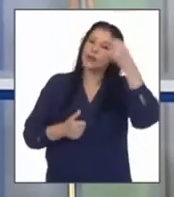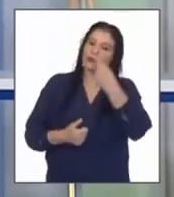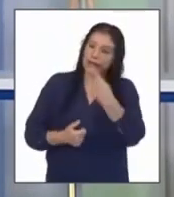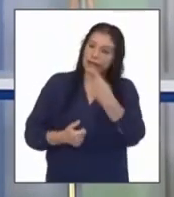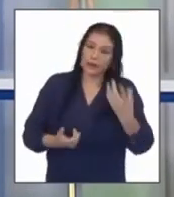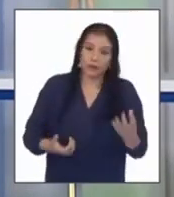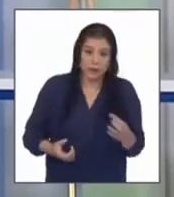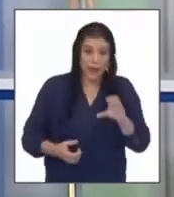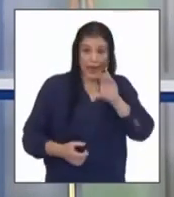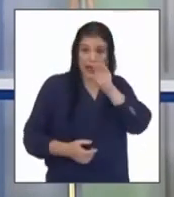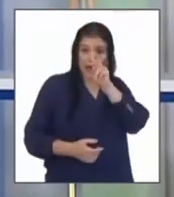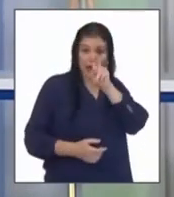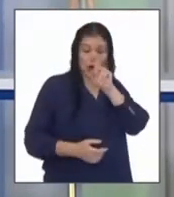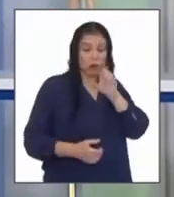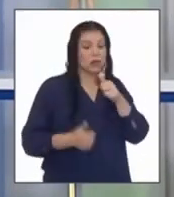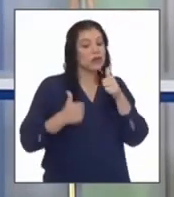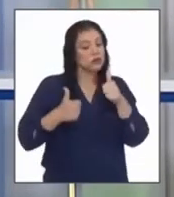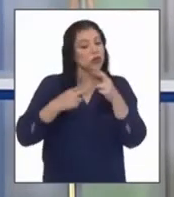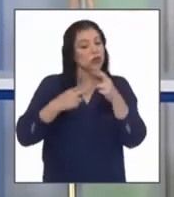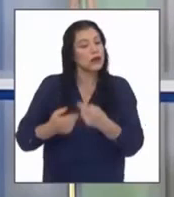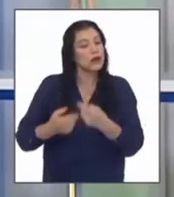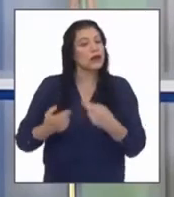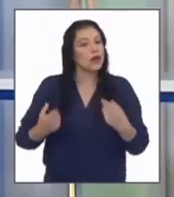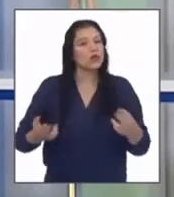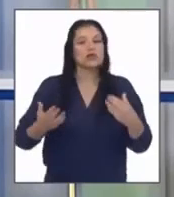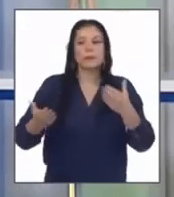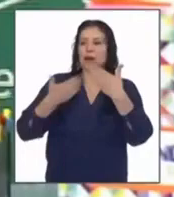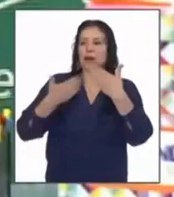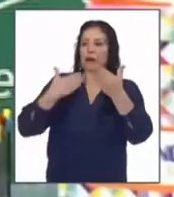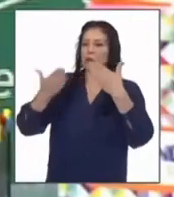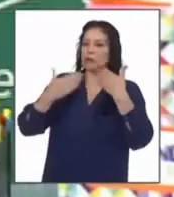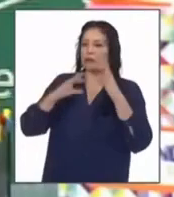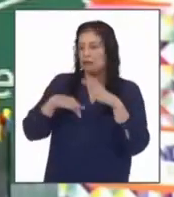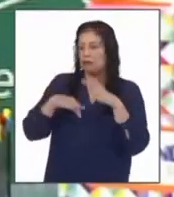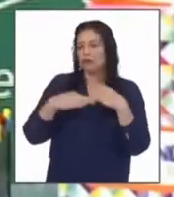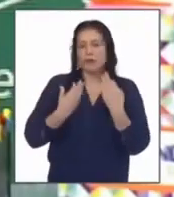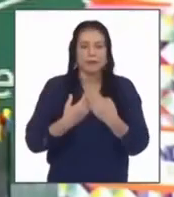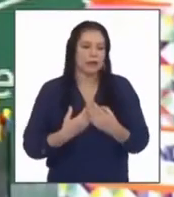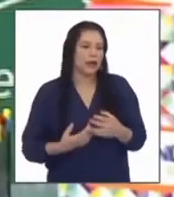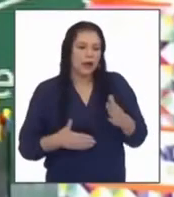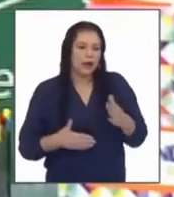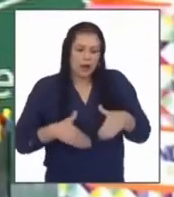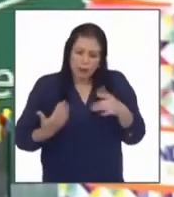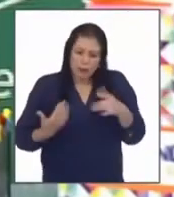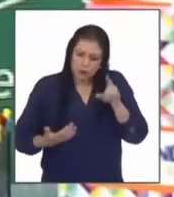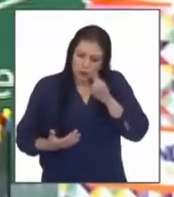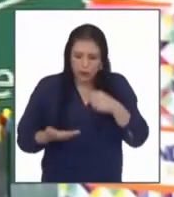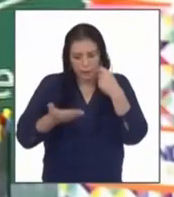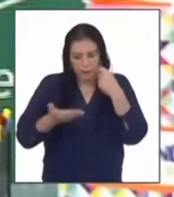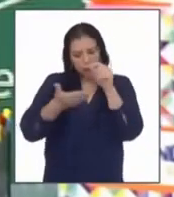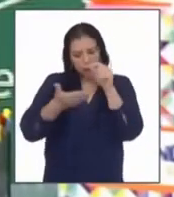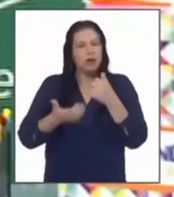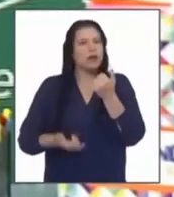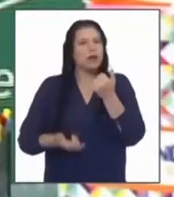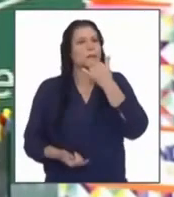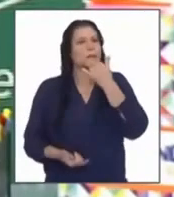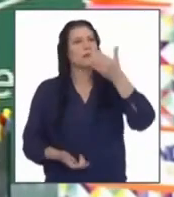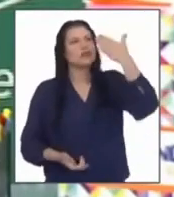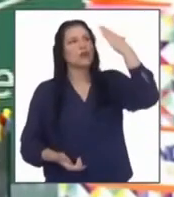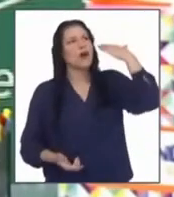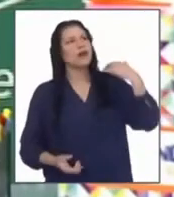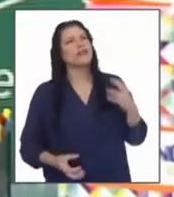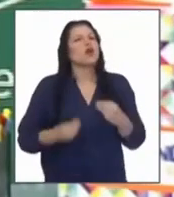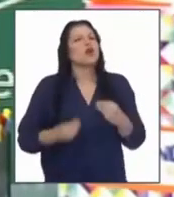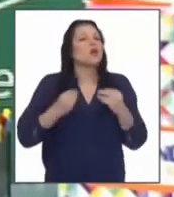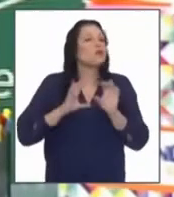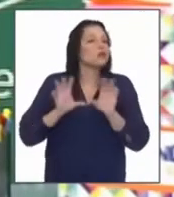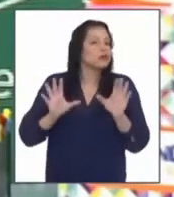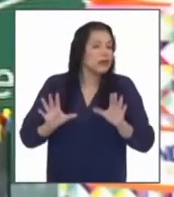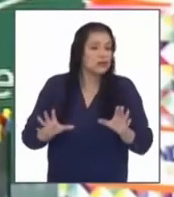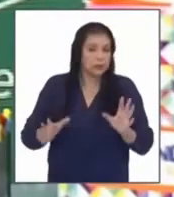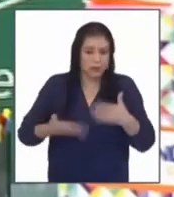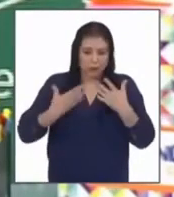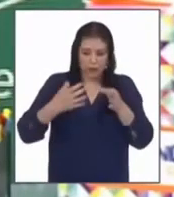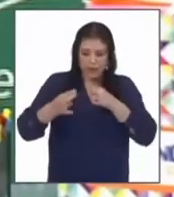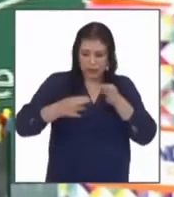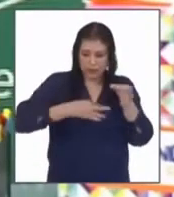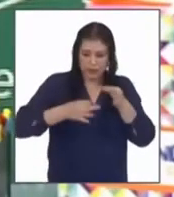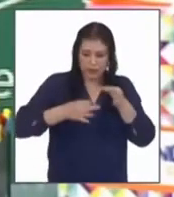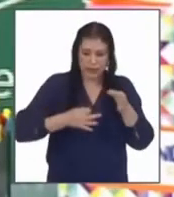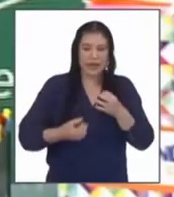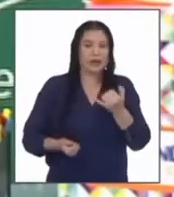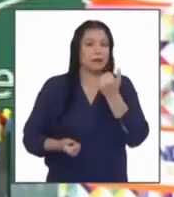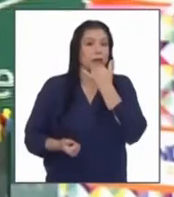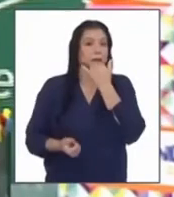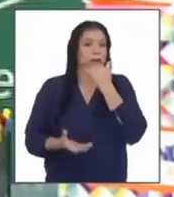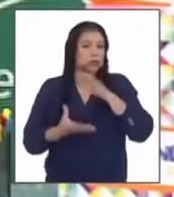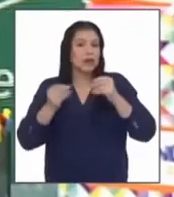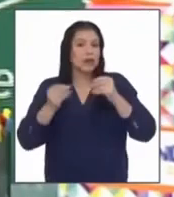una crónica es un buen recurso para las conversaciones nos sirve para evaluar lo que se hizo y lo que pasó para dar una explicación a los hechos